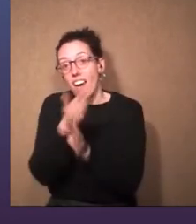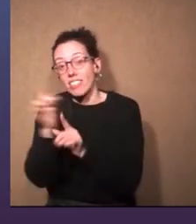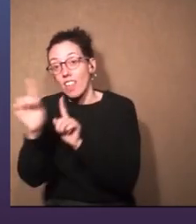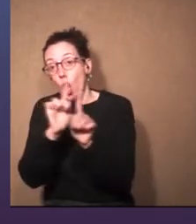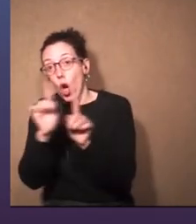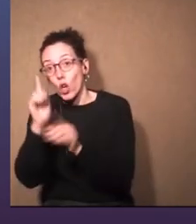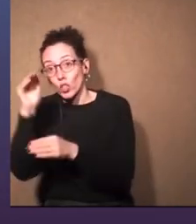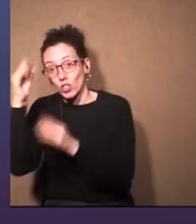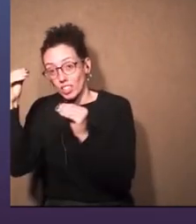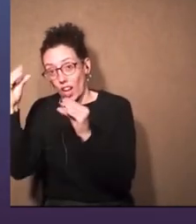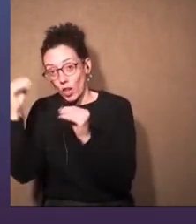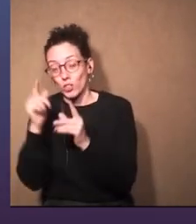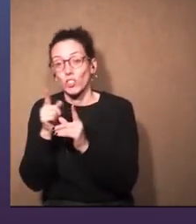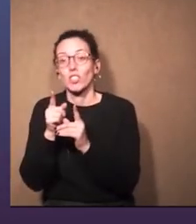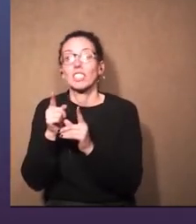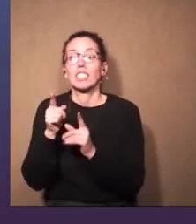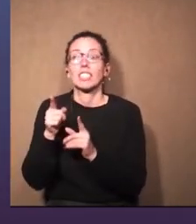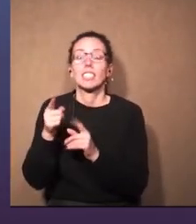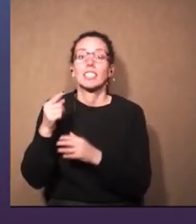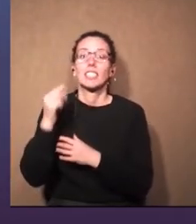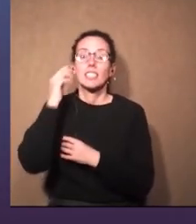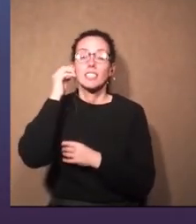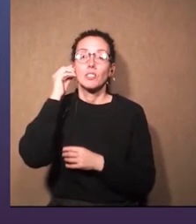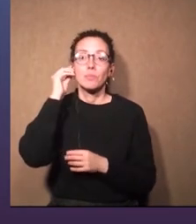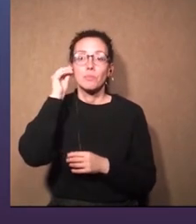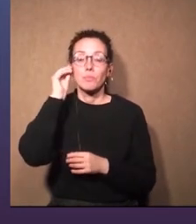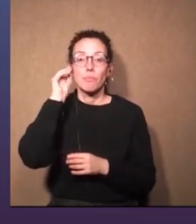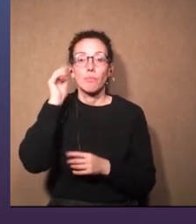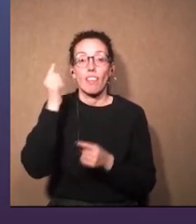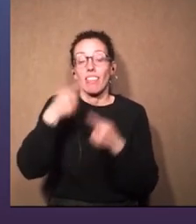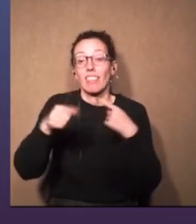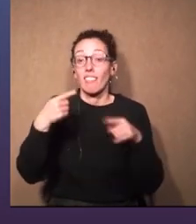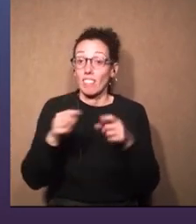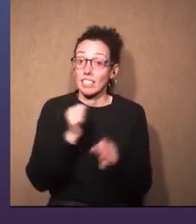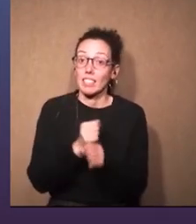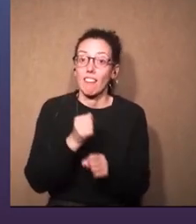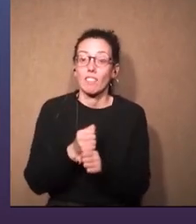a las once de la noche. Sí, una administradora.